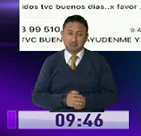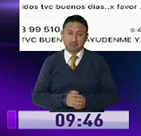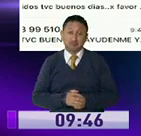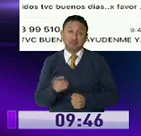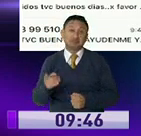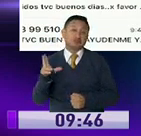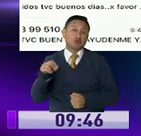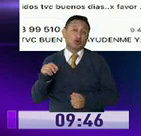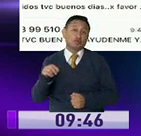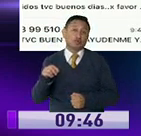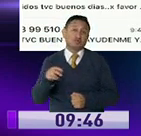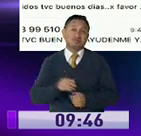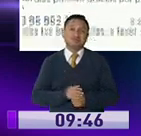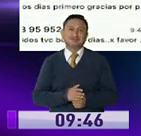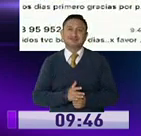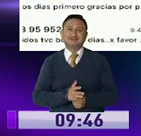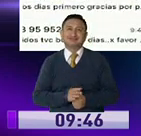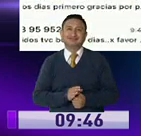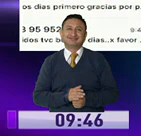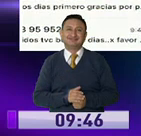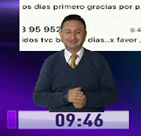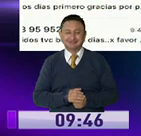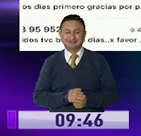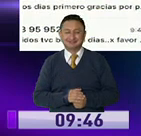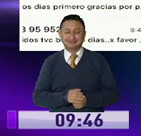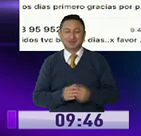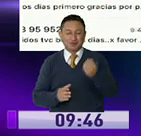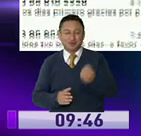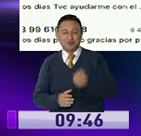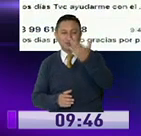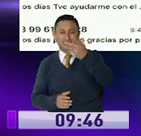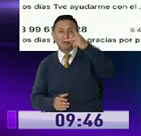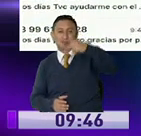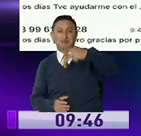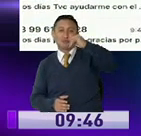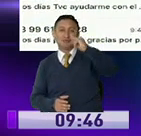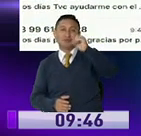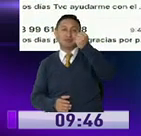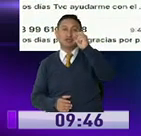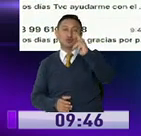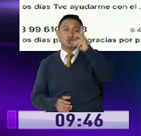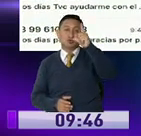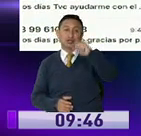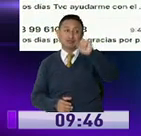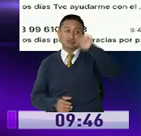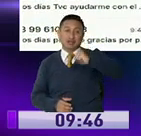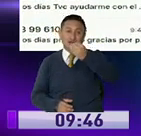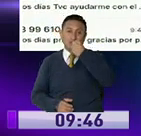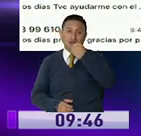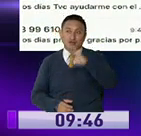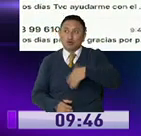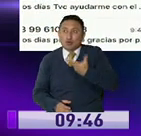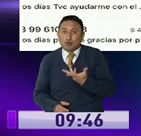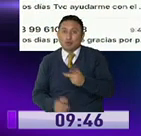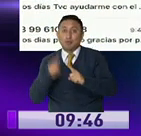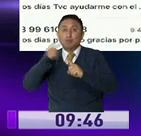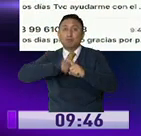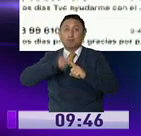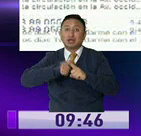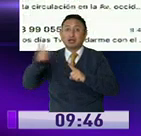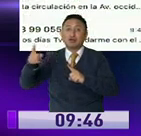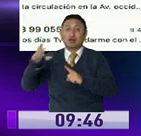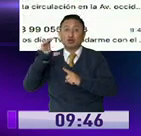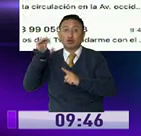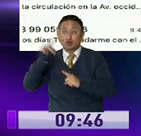lo máximo que le pueden decir es... No pase. Se acabó. Buenos días, soy el sector de Pizulín. Me gustaría saber cómo puedo abastecerme de alimentos si el mercado municipal de